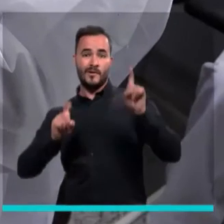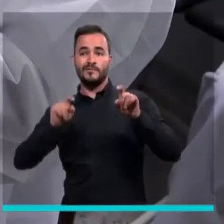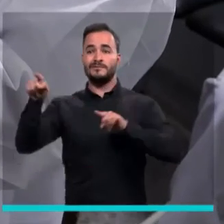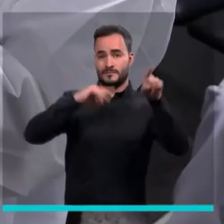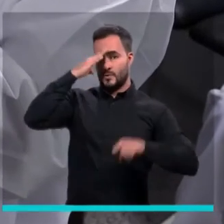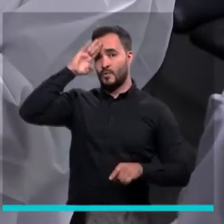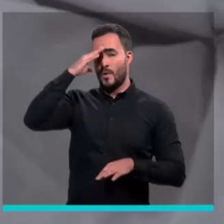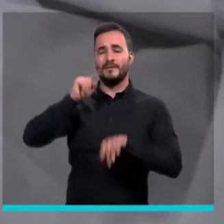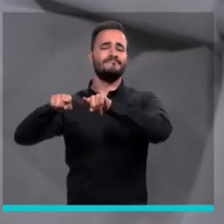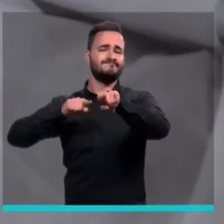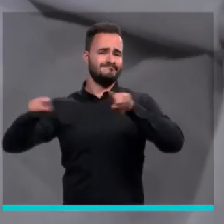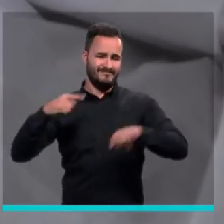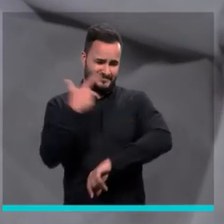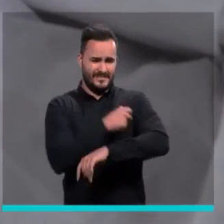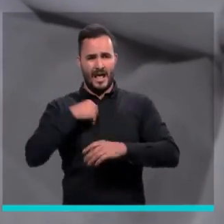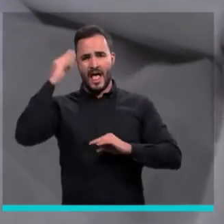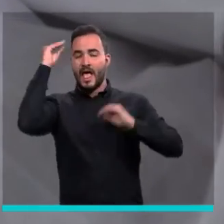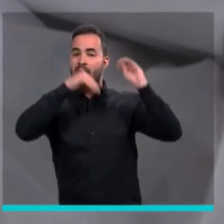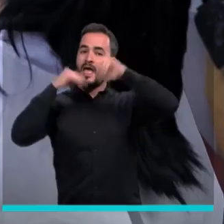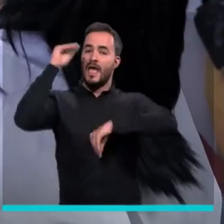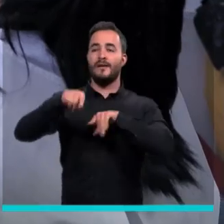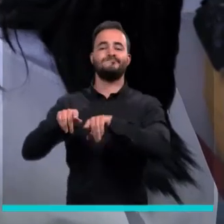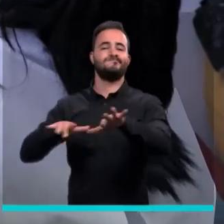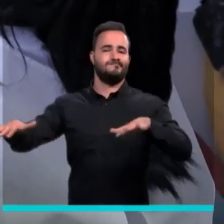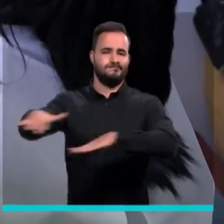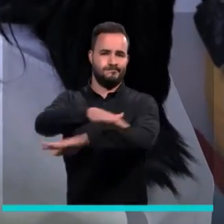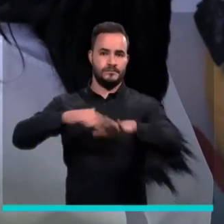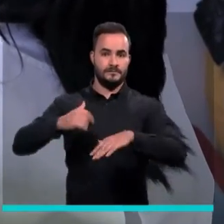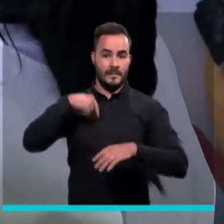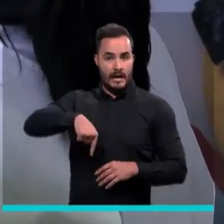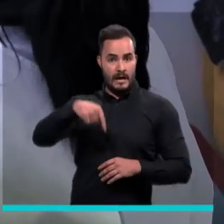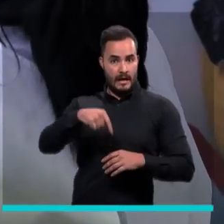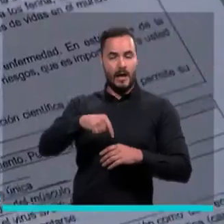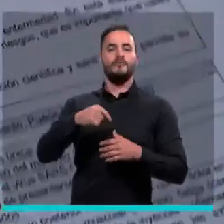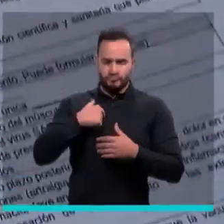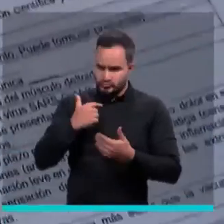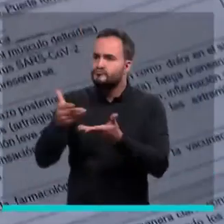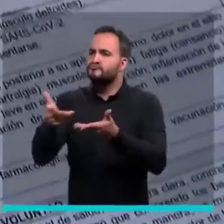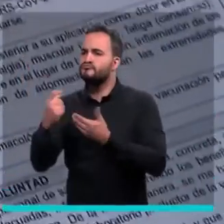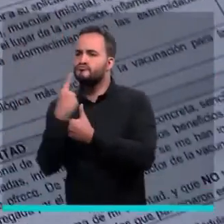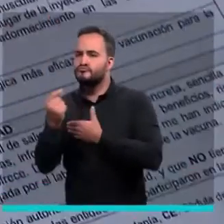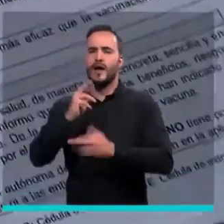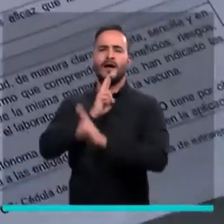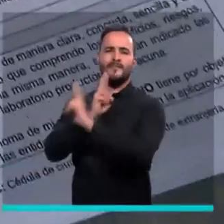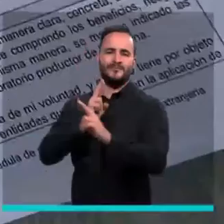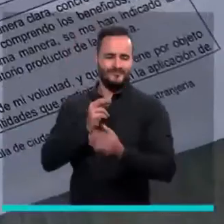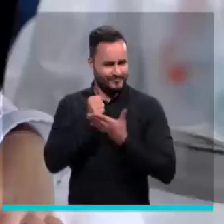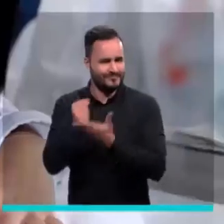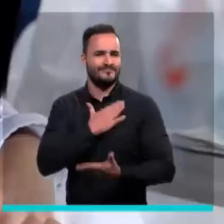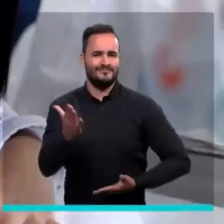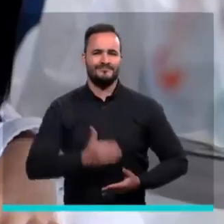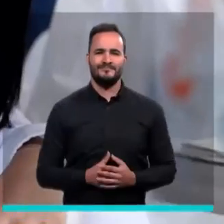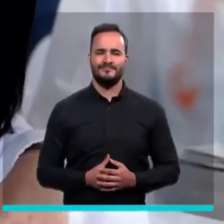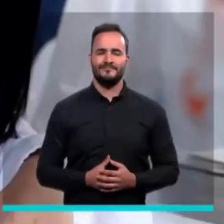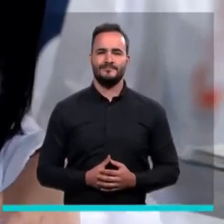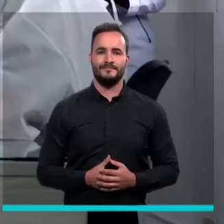Muchas son las preguntas y mitos que se tejen alrededor de la vacunación contra la COVID-19. En Medellín Conecta TV ayudamos a aclarar